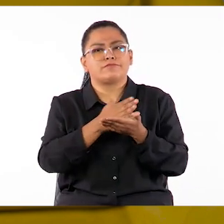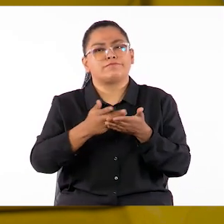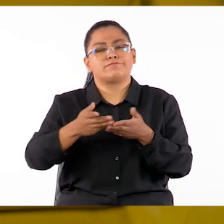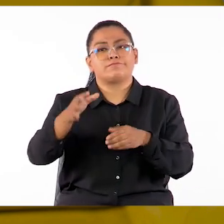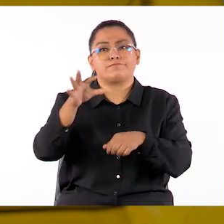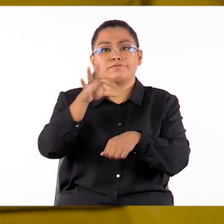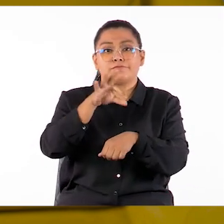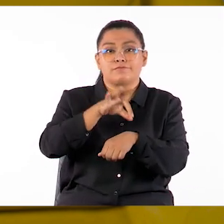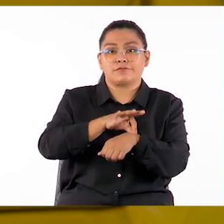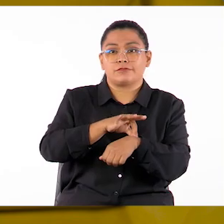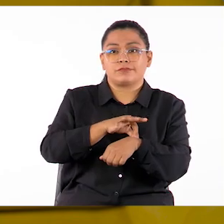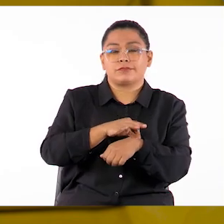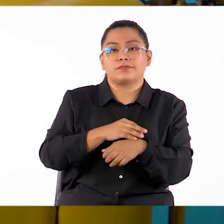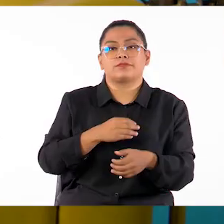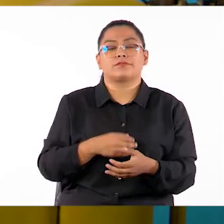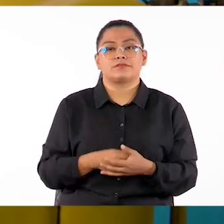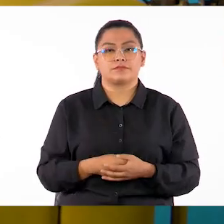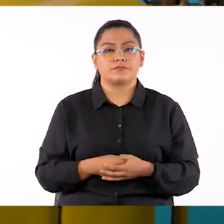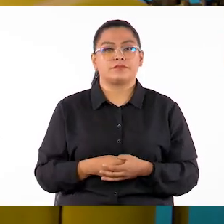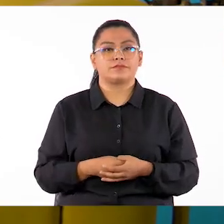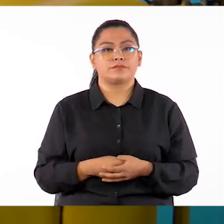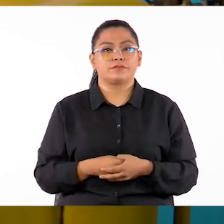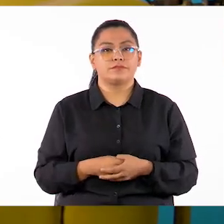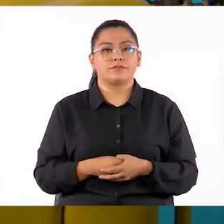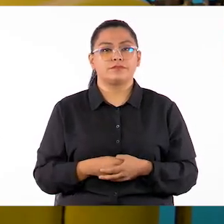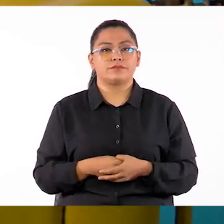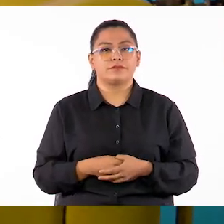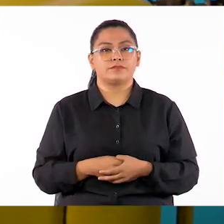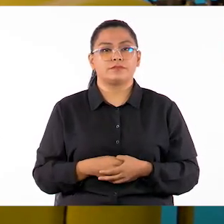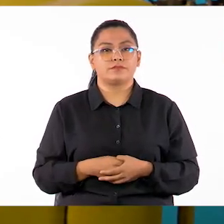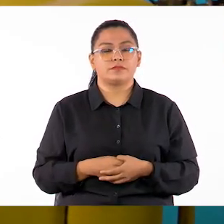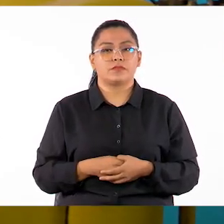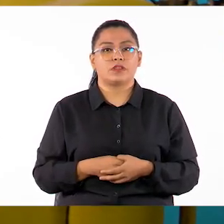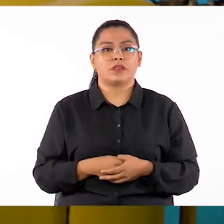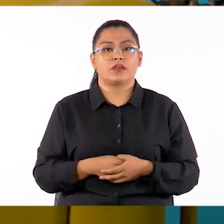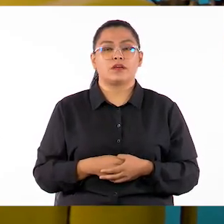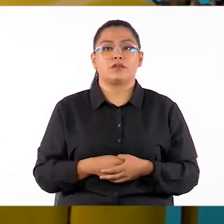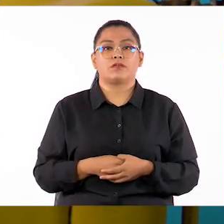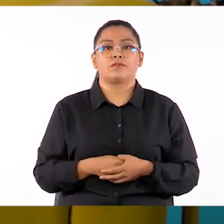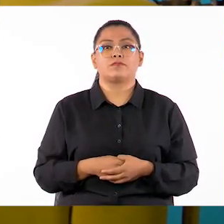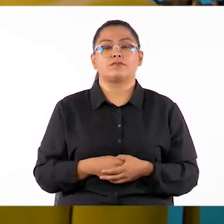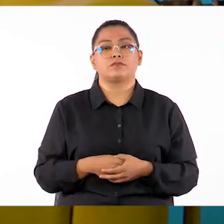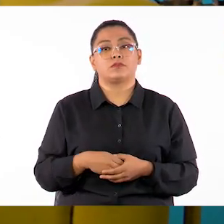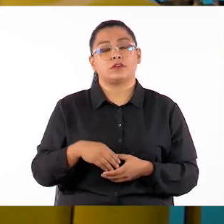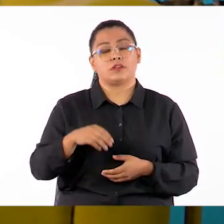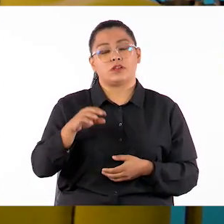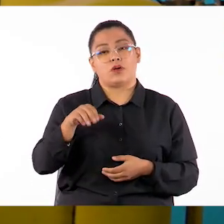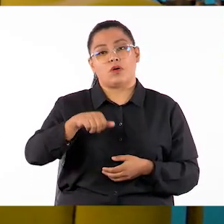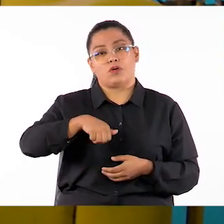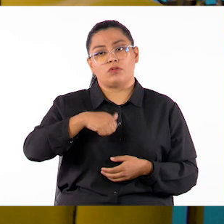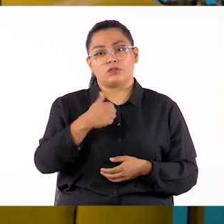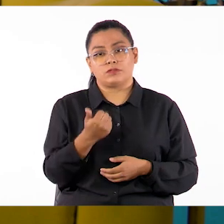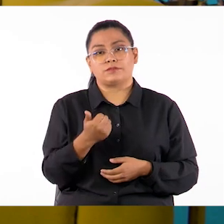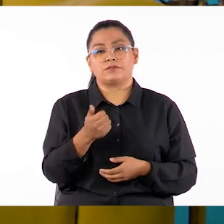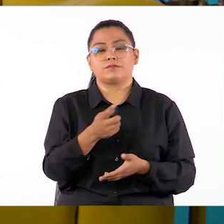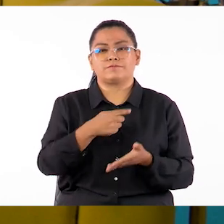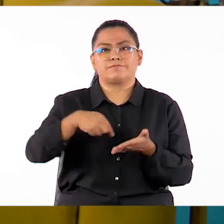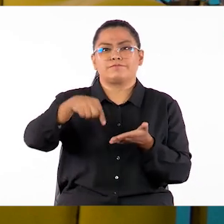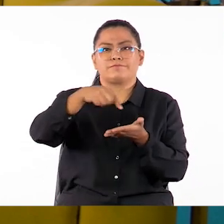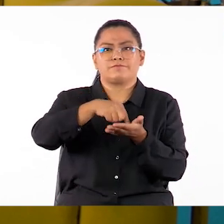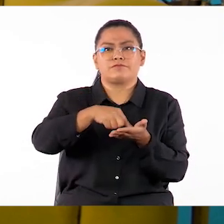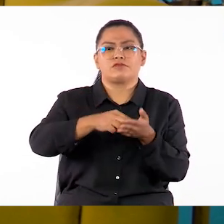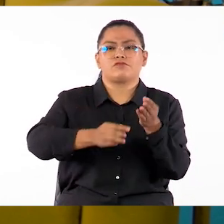hacer un cierre conceptual. Como punto de encuentro, el sincrónico nos permite promover